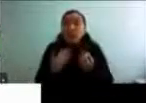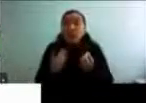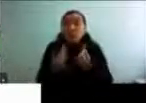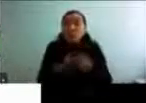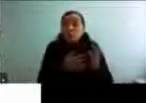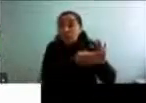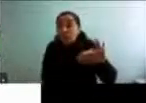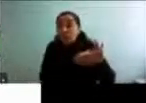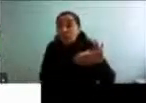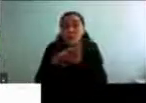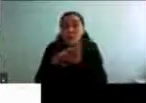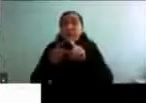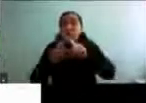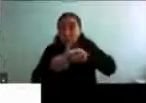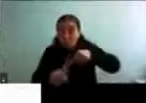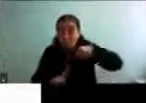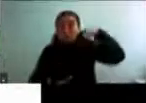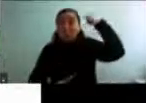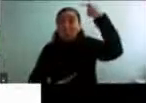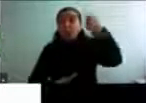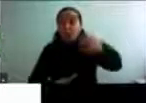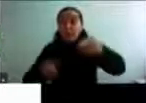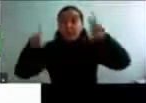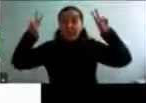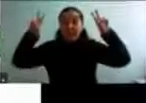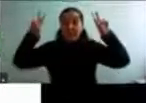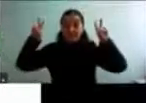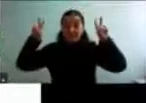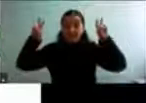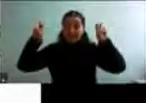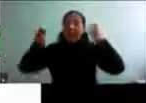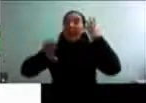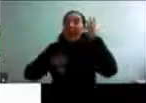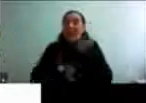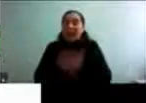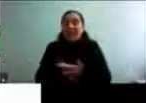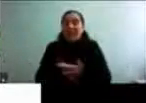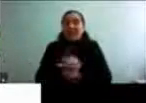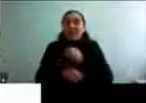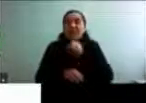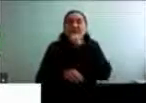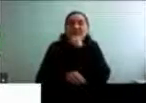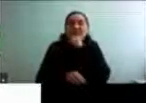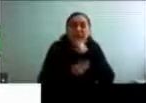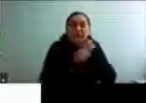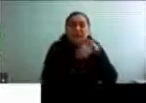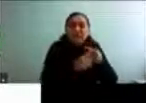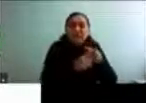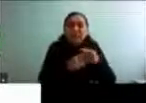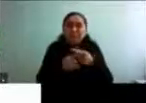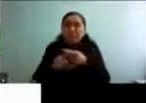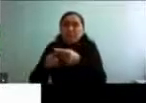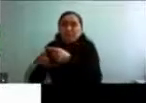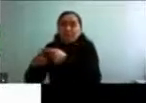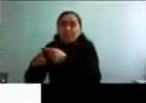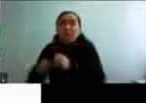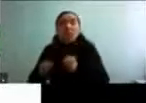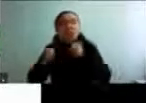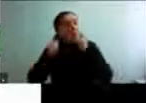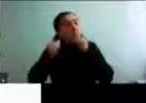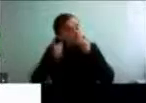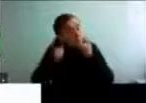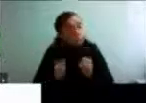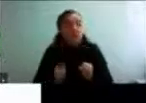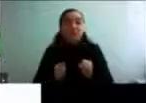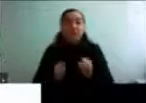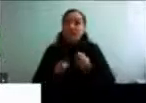volvemos al título, ¿no? De esta ponencia, existen muchas vejeces posibles, así que hagamos lo posible para